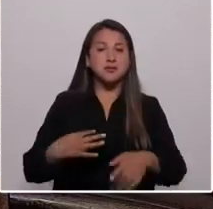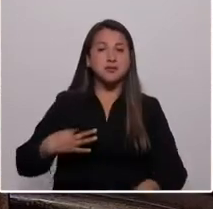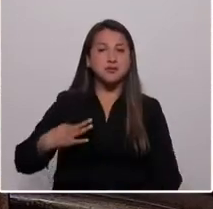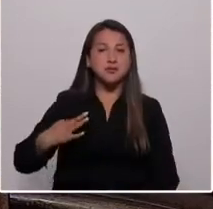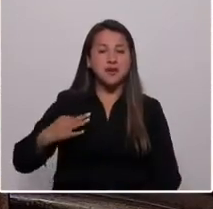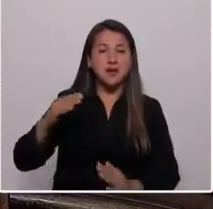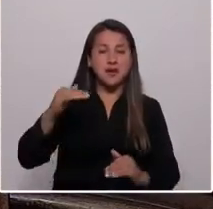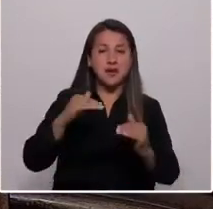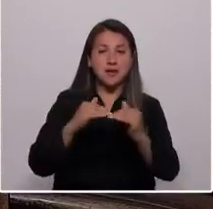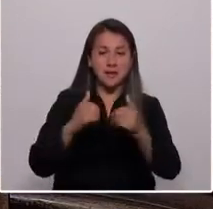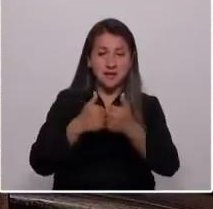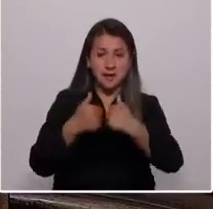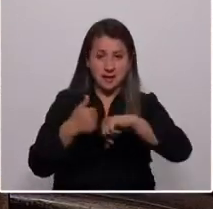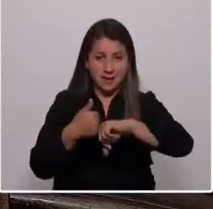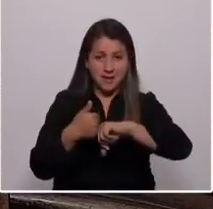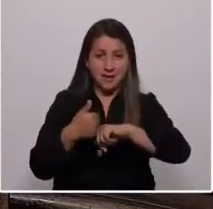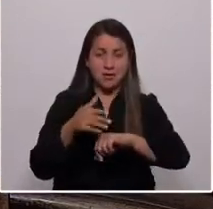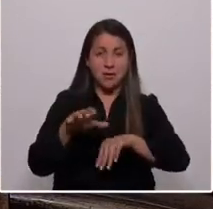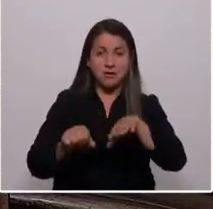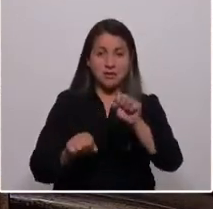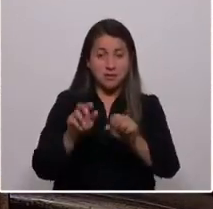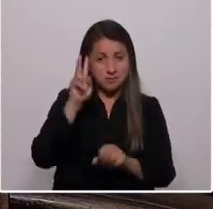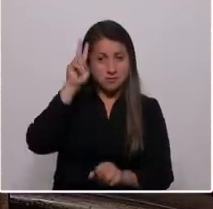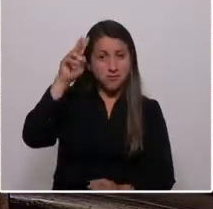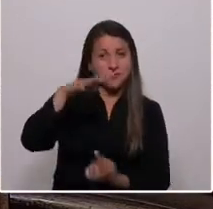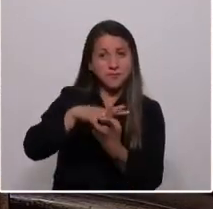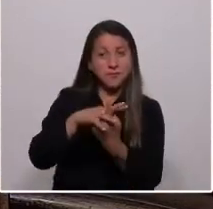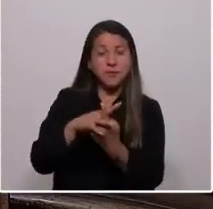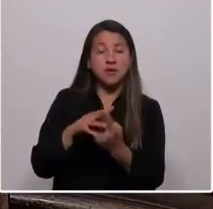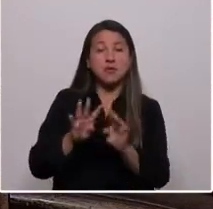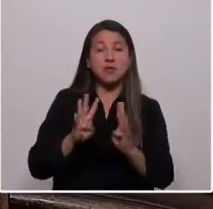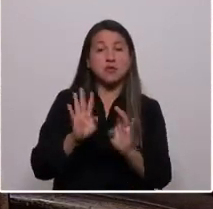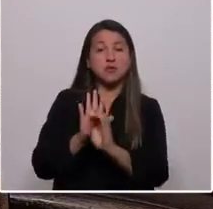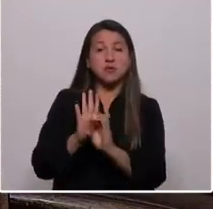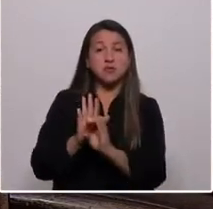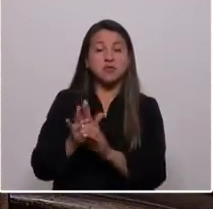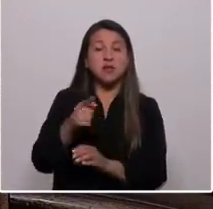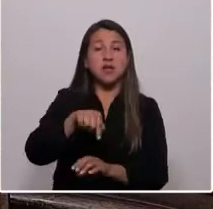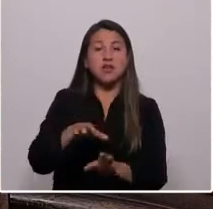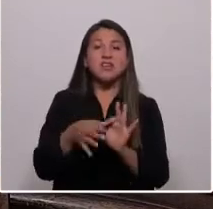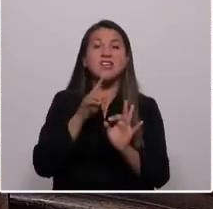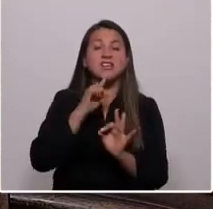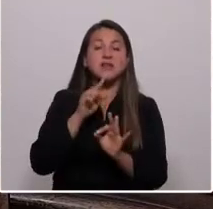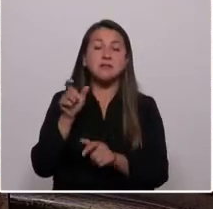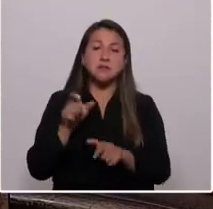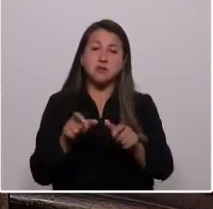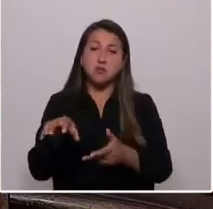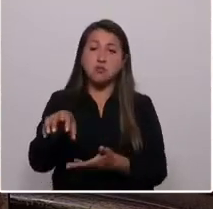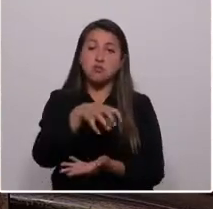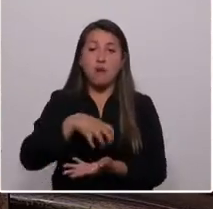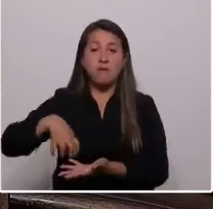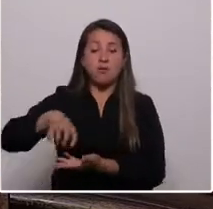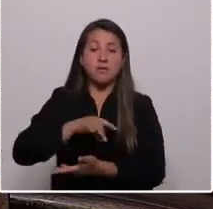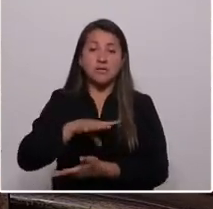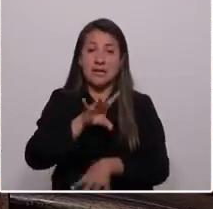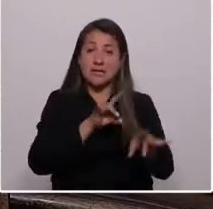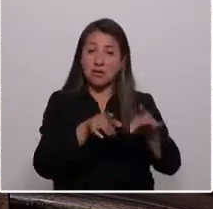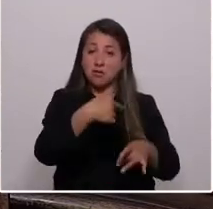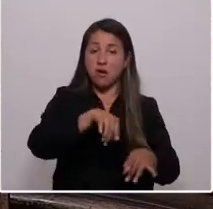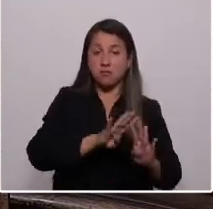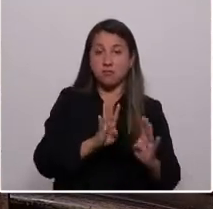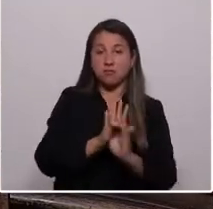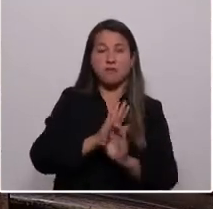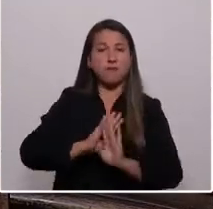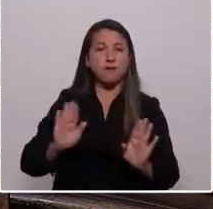equidad de género, escaños reservados y constituyentes electos democráticamente por los pueblos de Chile, que pondremos fin